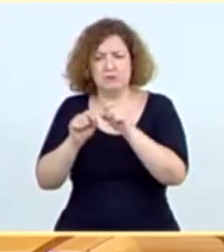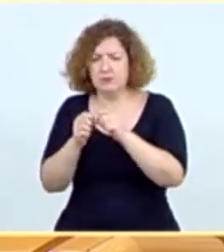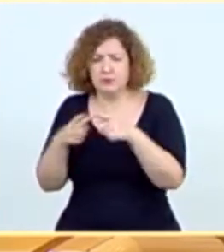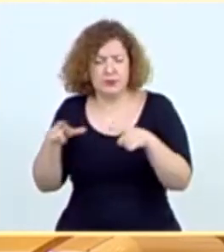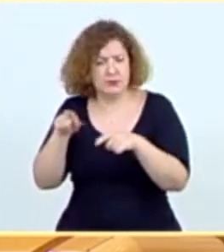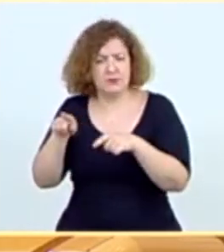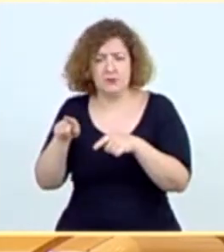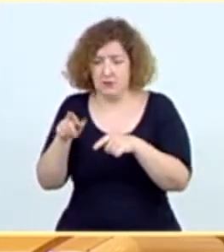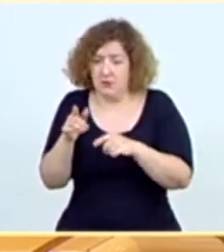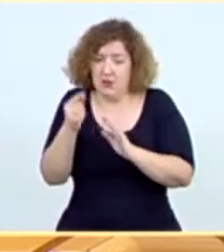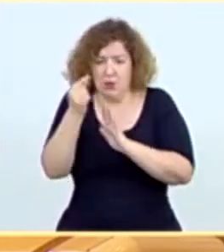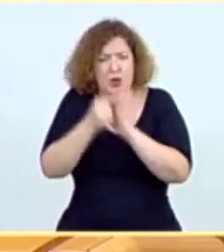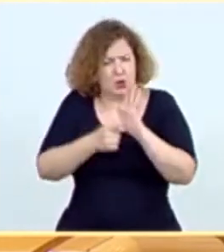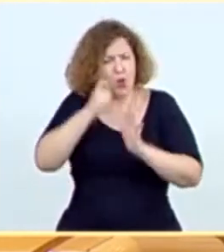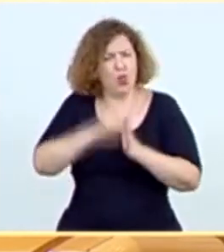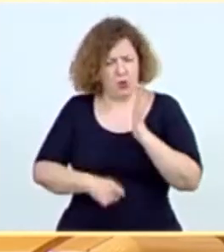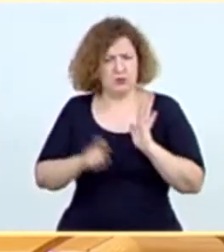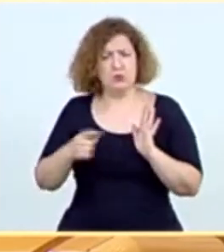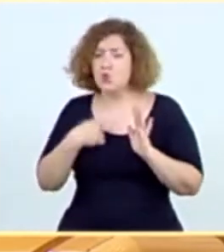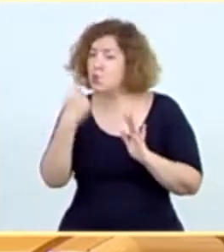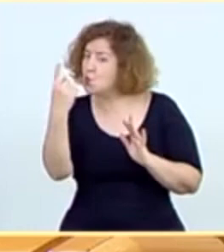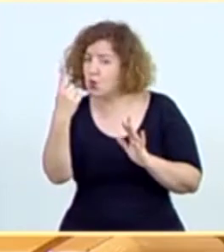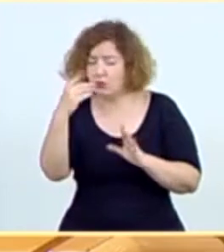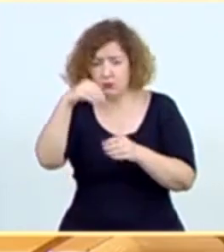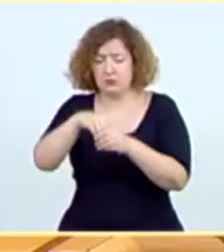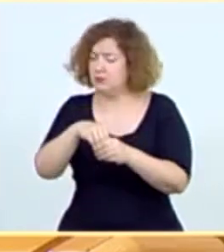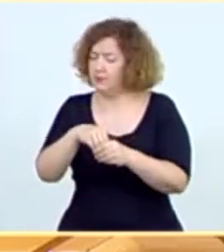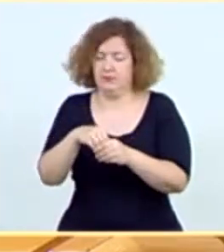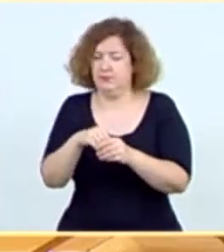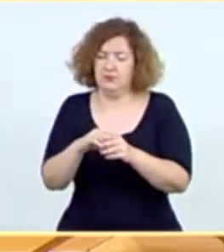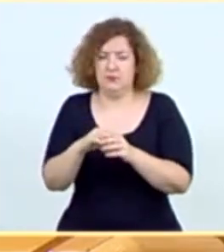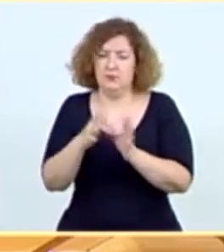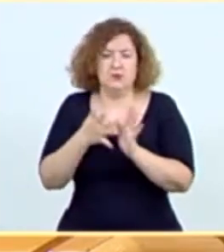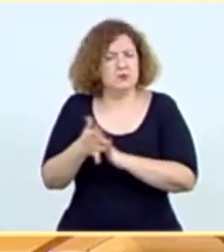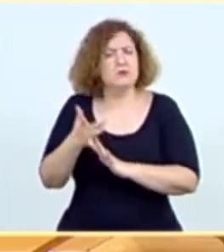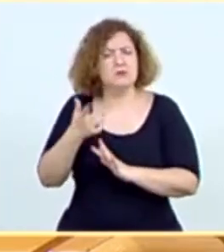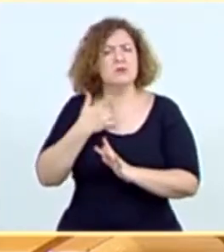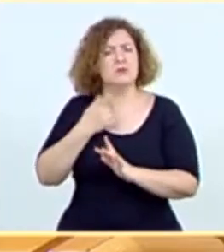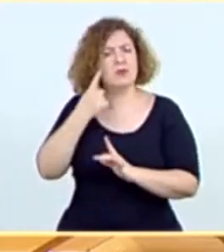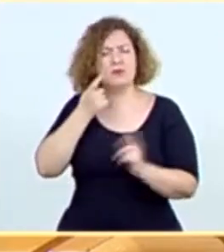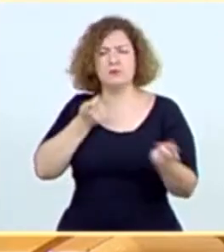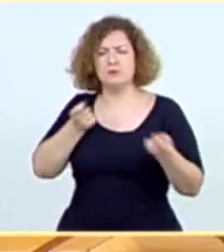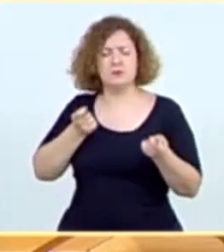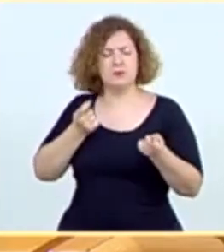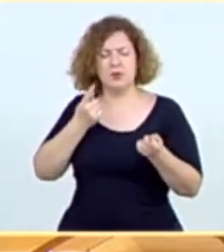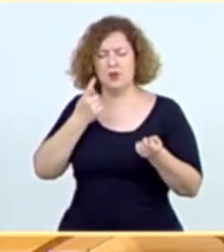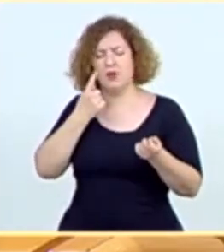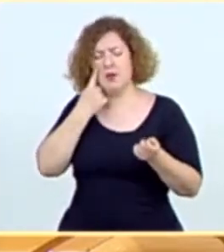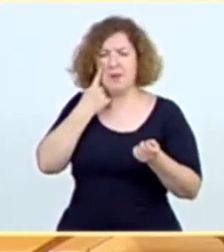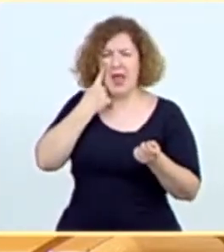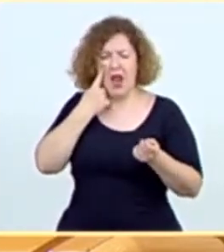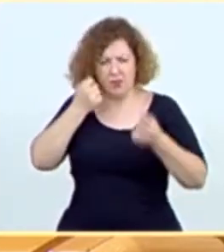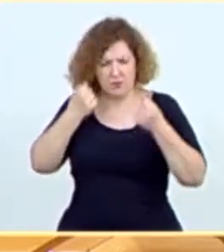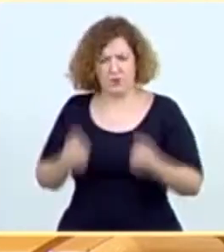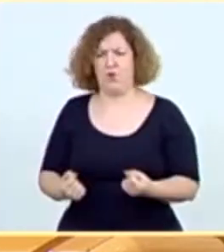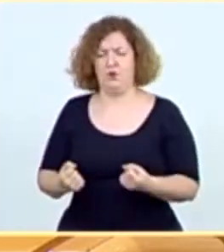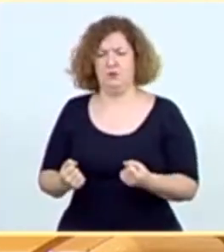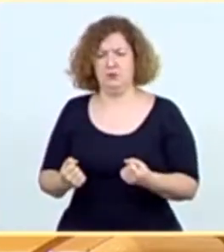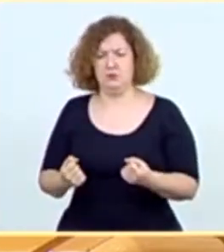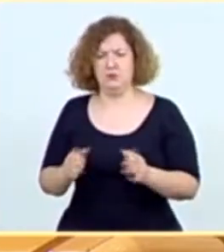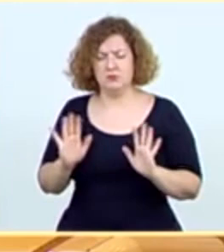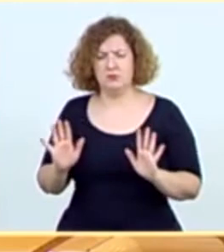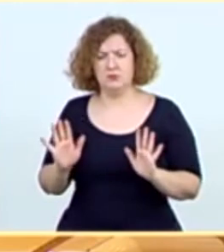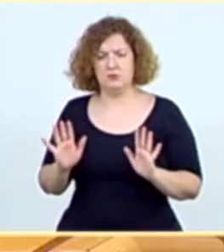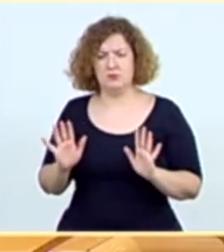que es un criterio severo, es verdad, pero creo que ahí no podemos dejar de tener una actitud de máxima vigilancia al resto. Yo pienso que, efectivamente, hay que hacer un